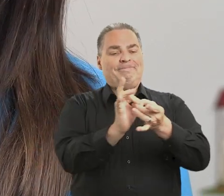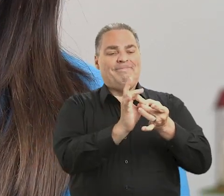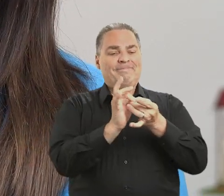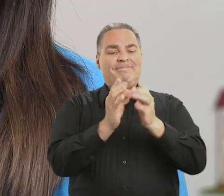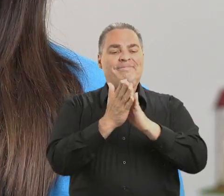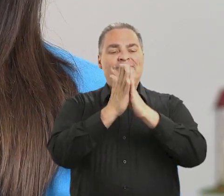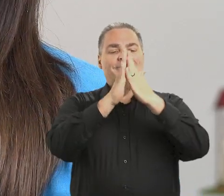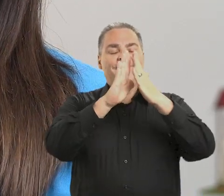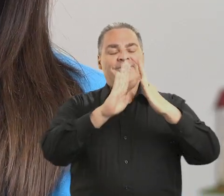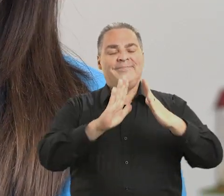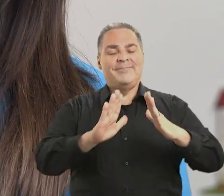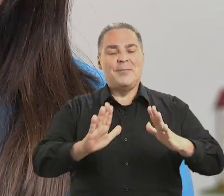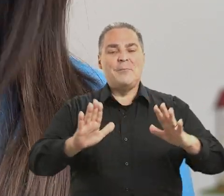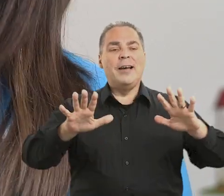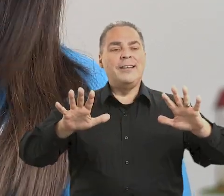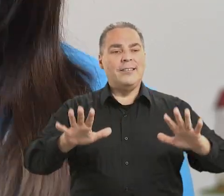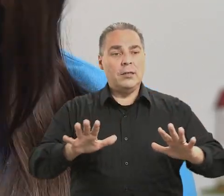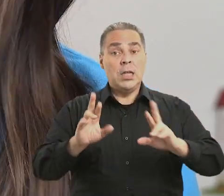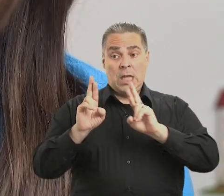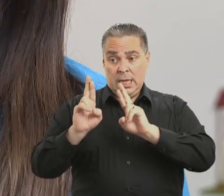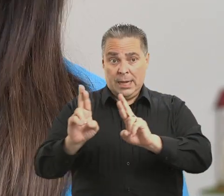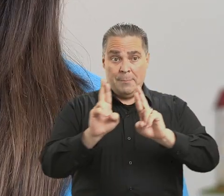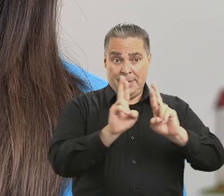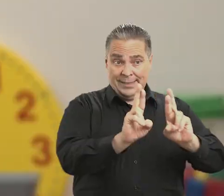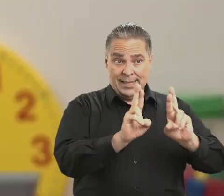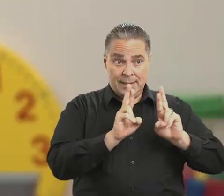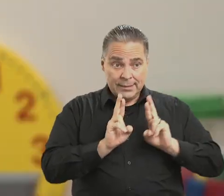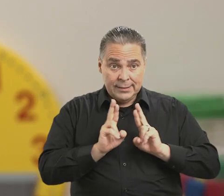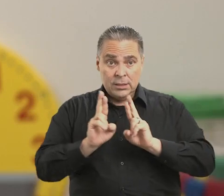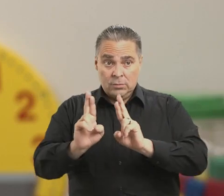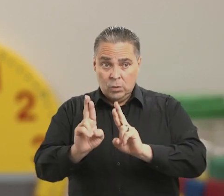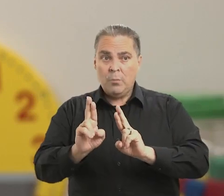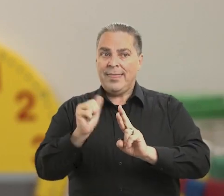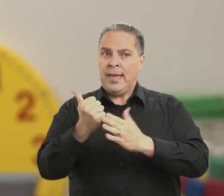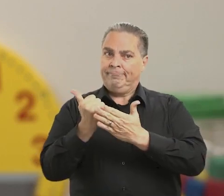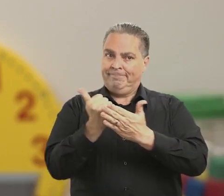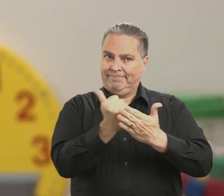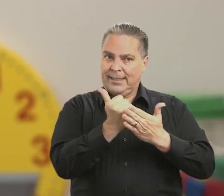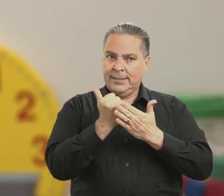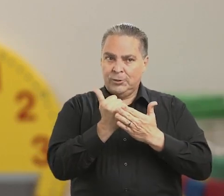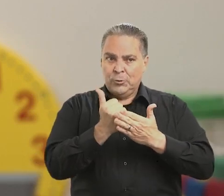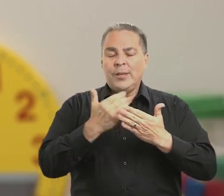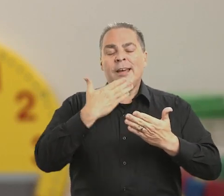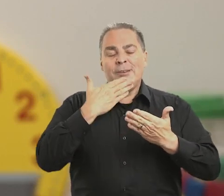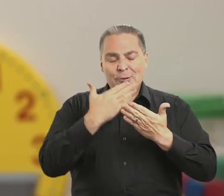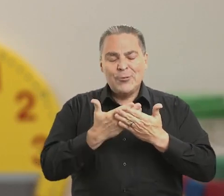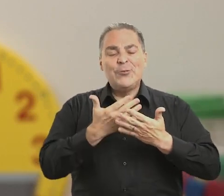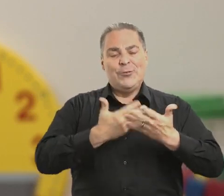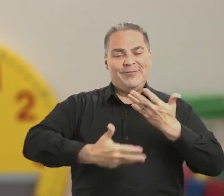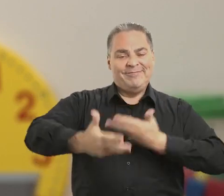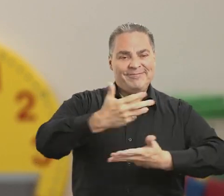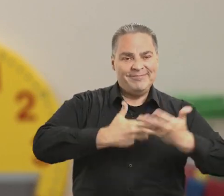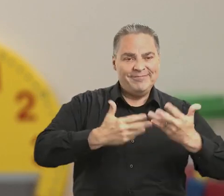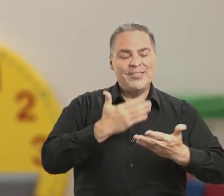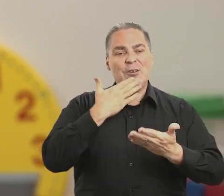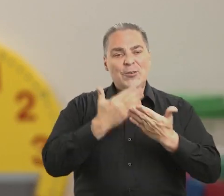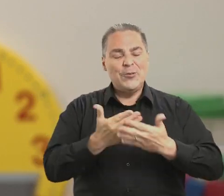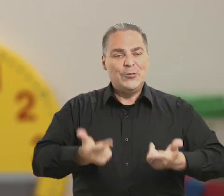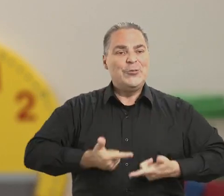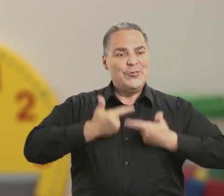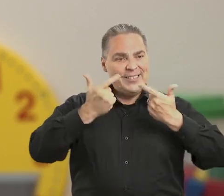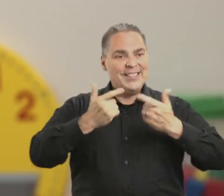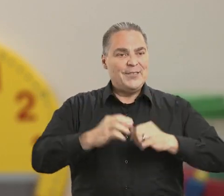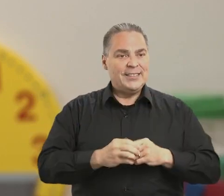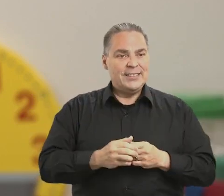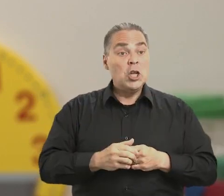esas normas es lo que llamamos civismo. Una persona cumple con sus responsabilidades cívicas cuando